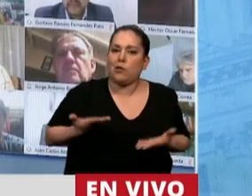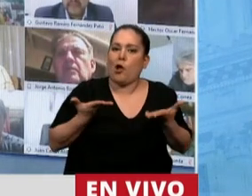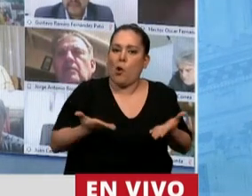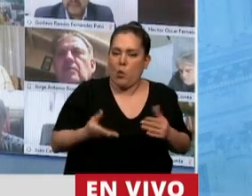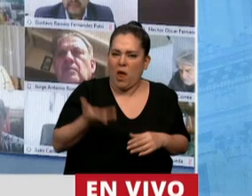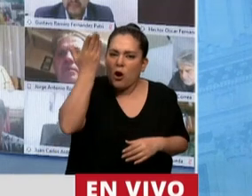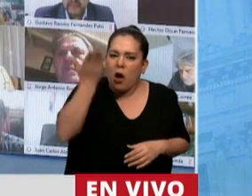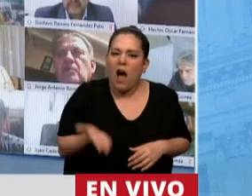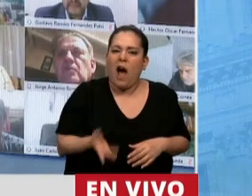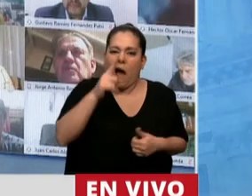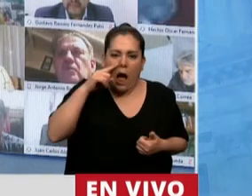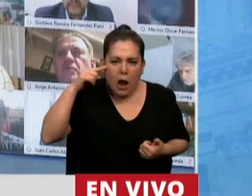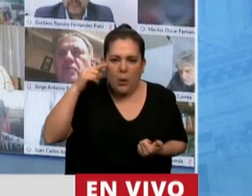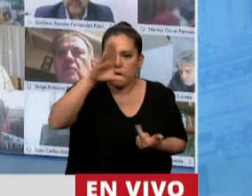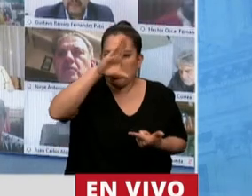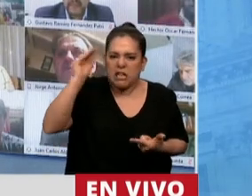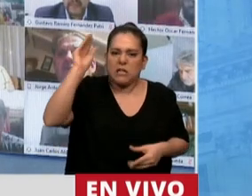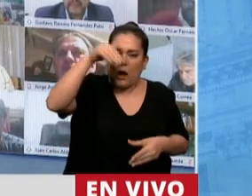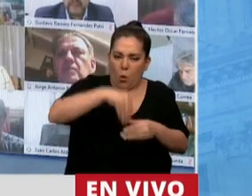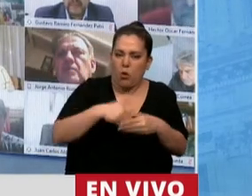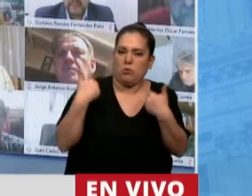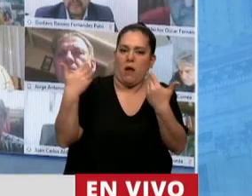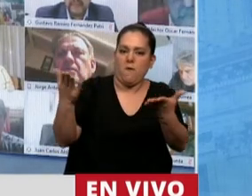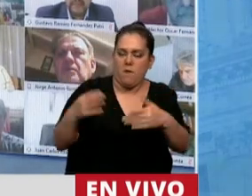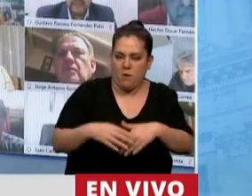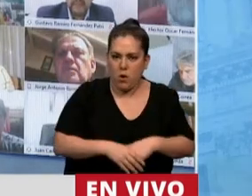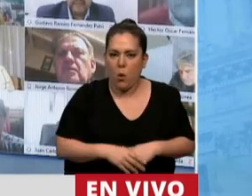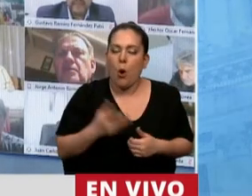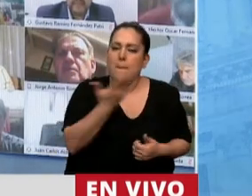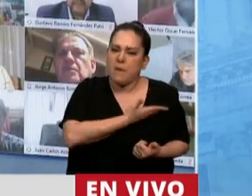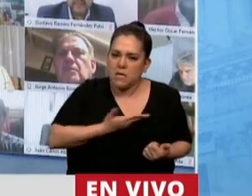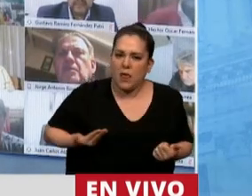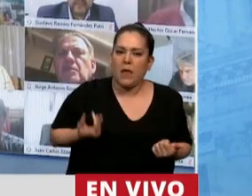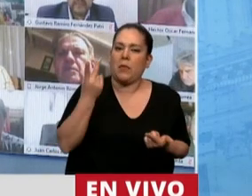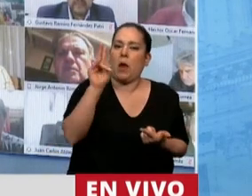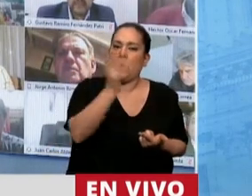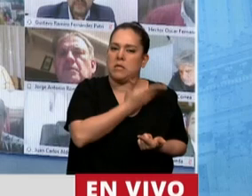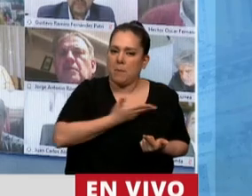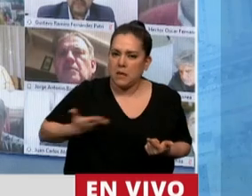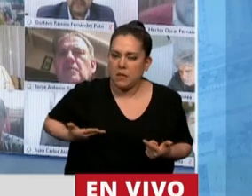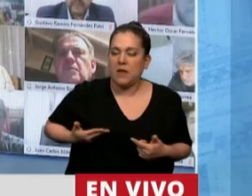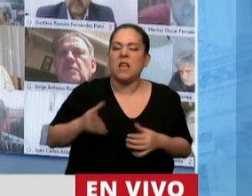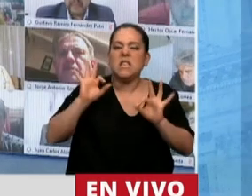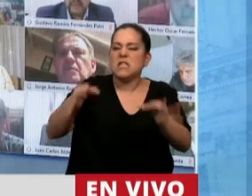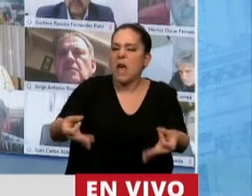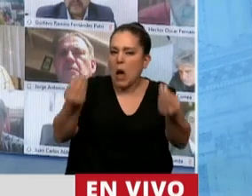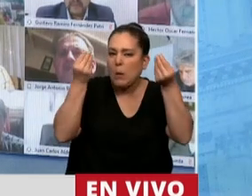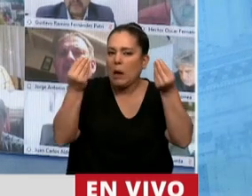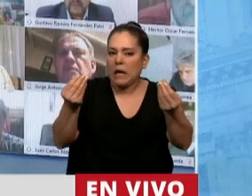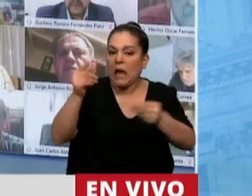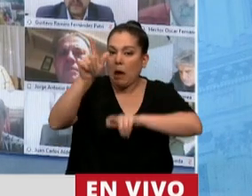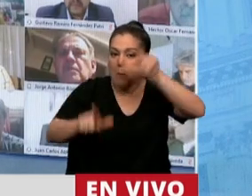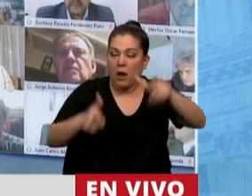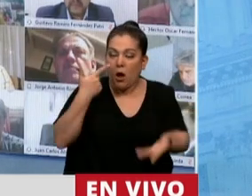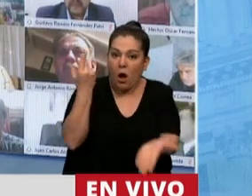Alberto Fernández y a Cristina Kirchner como presidente y vice. Y sabe que los que gobiernan